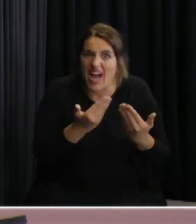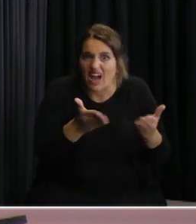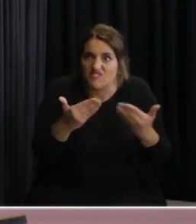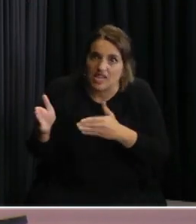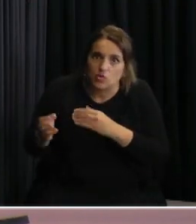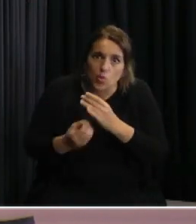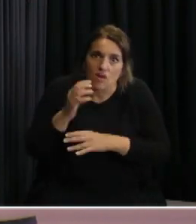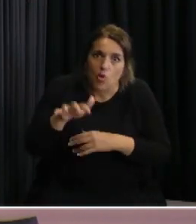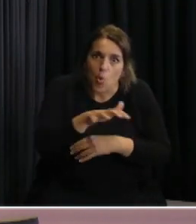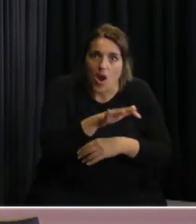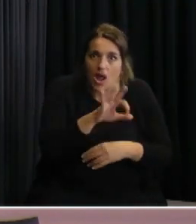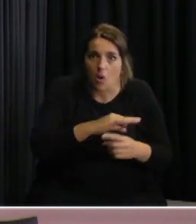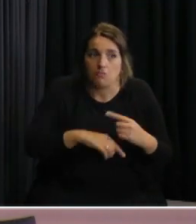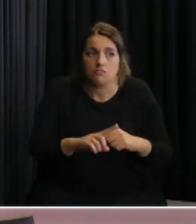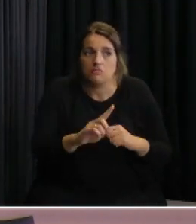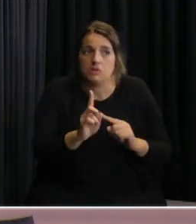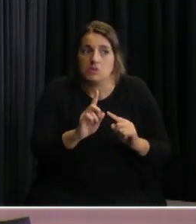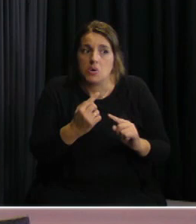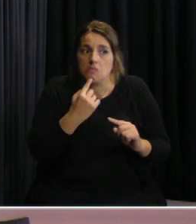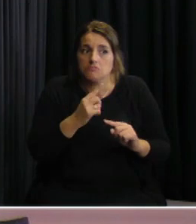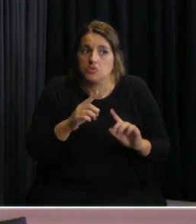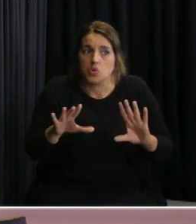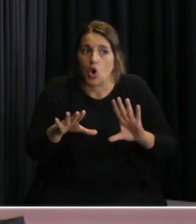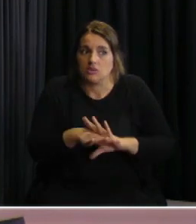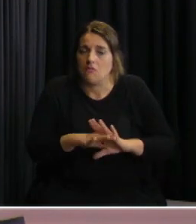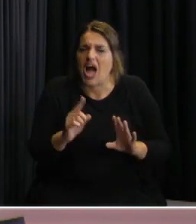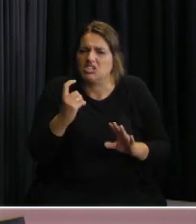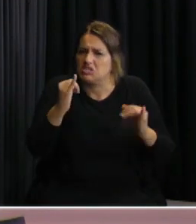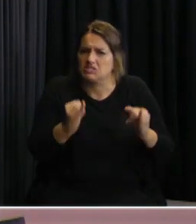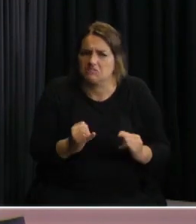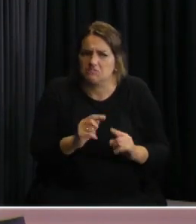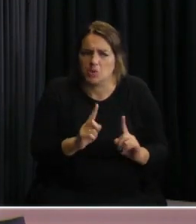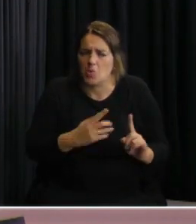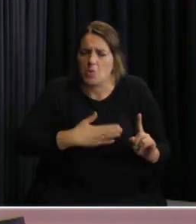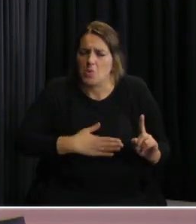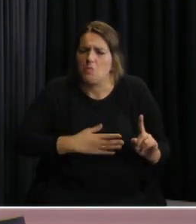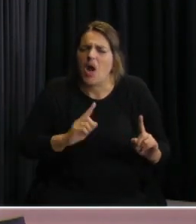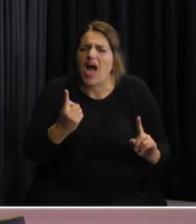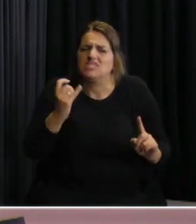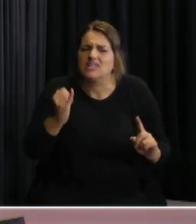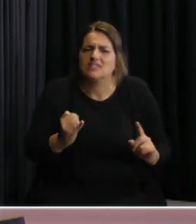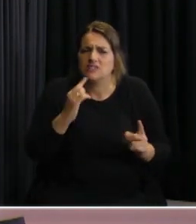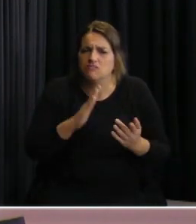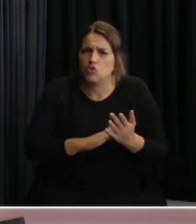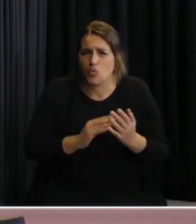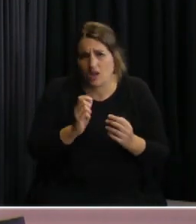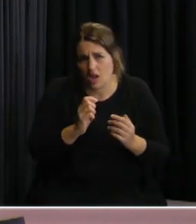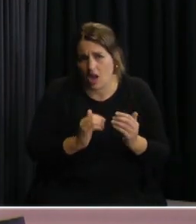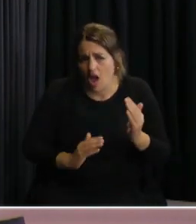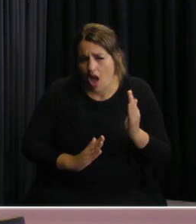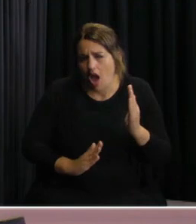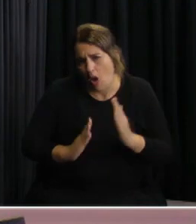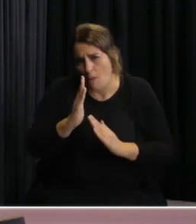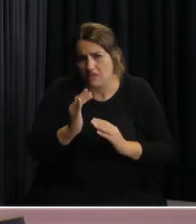gracias por la pregunta yo no coincido con tu análisis yo creo que ayer si hubo unos casos por encima de lo adicional de lo